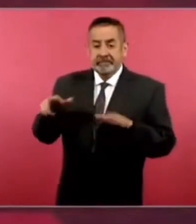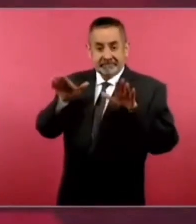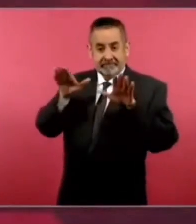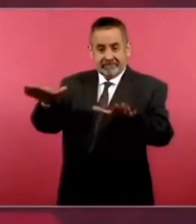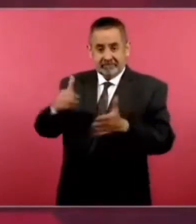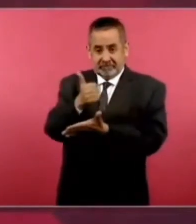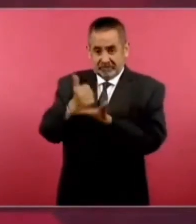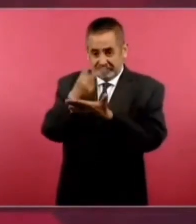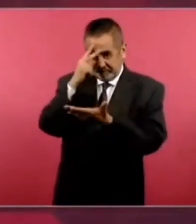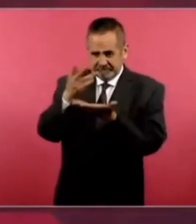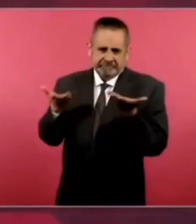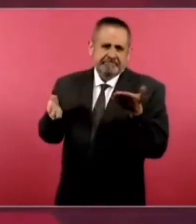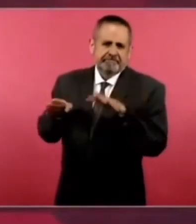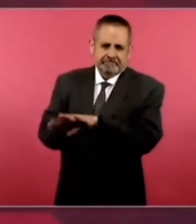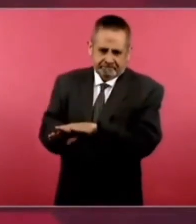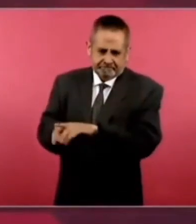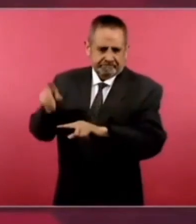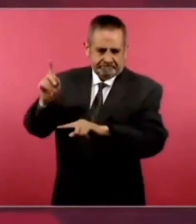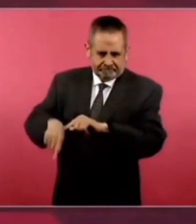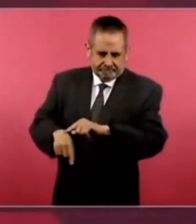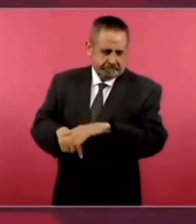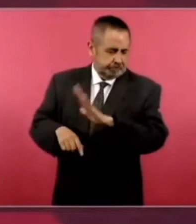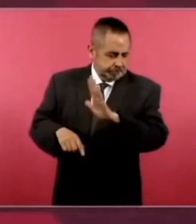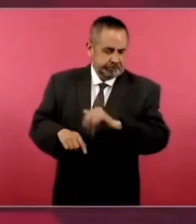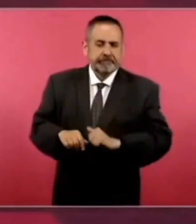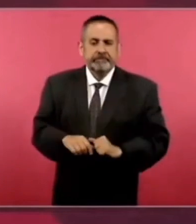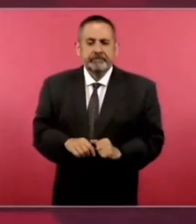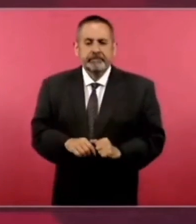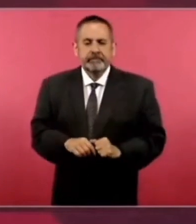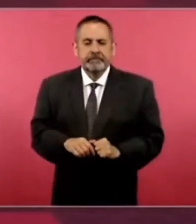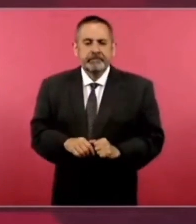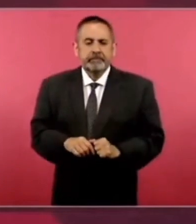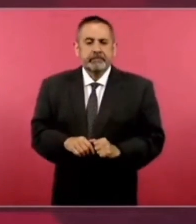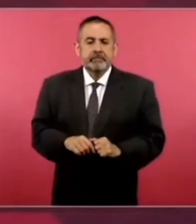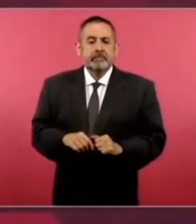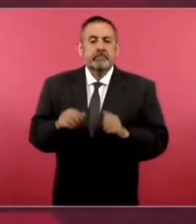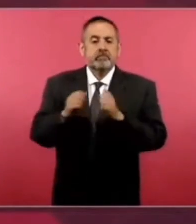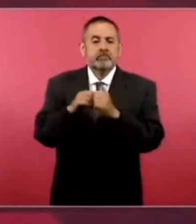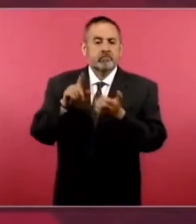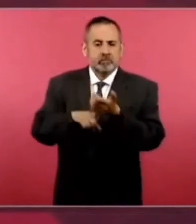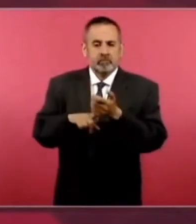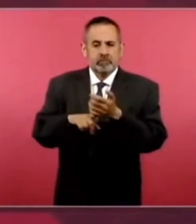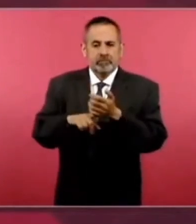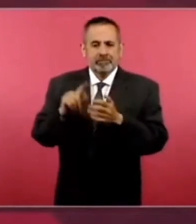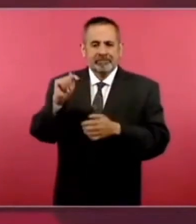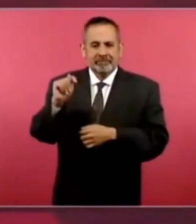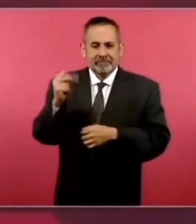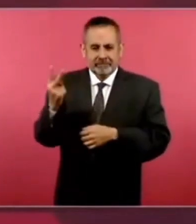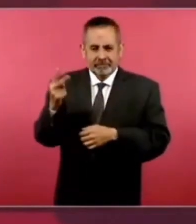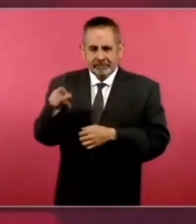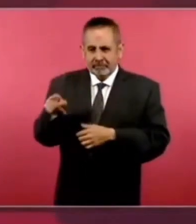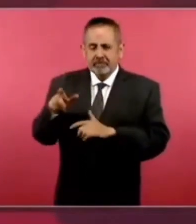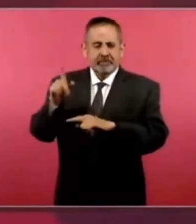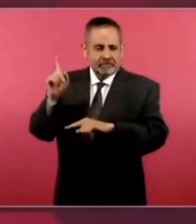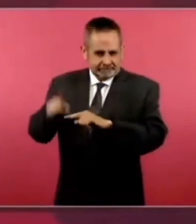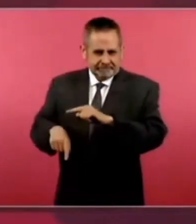aeropuerto, con la terminal 2,